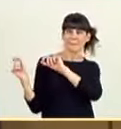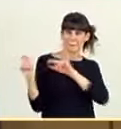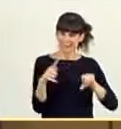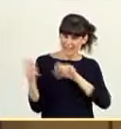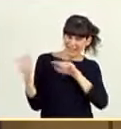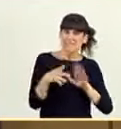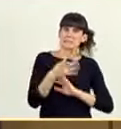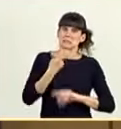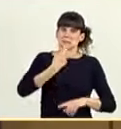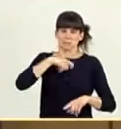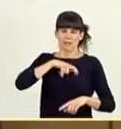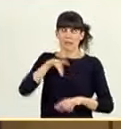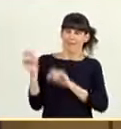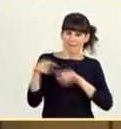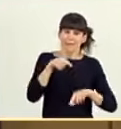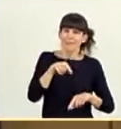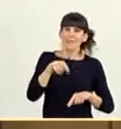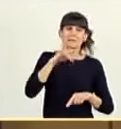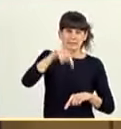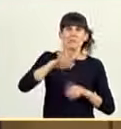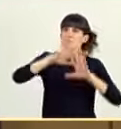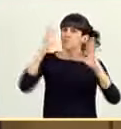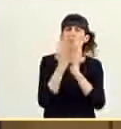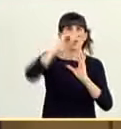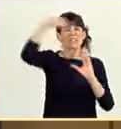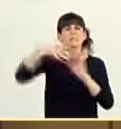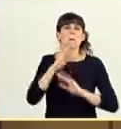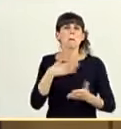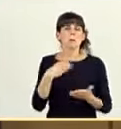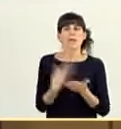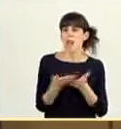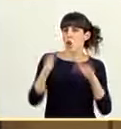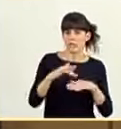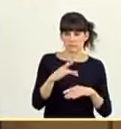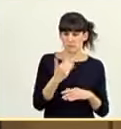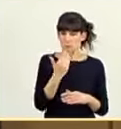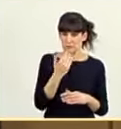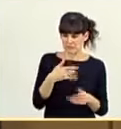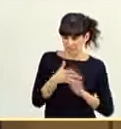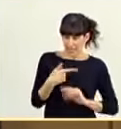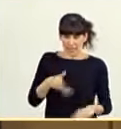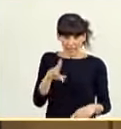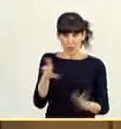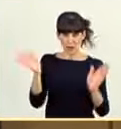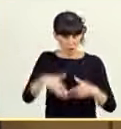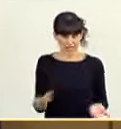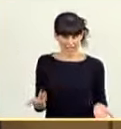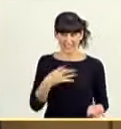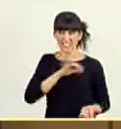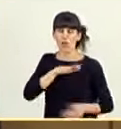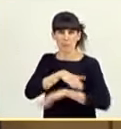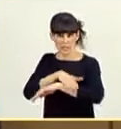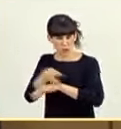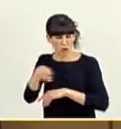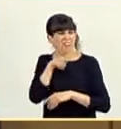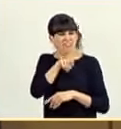Estado español. Aquí y en todo el mundo, no tener papeles implica no tener derechos, señor ministro. Esto